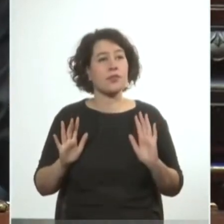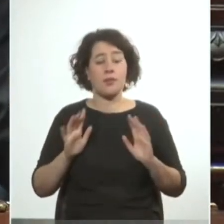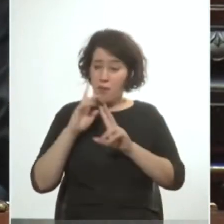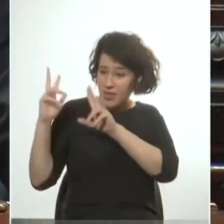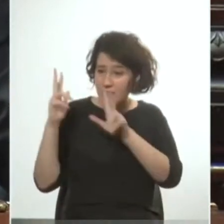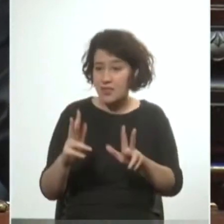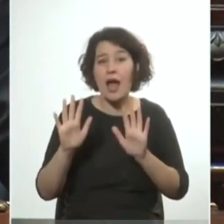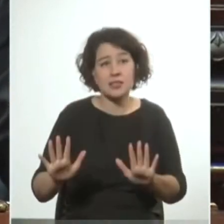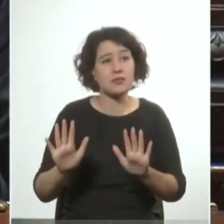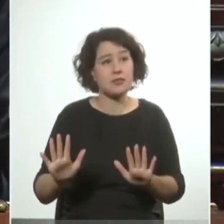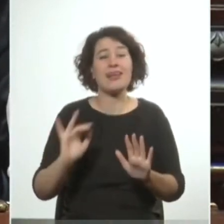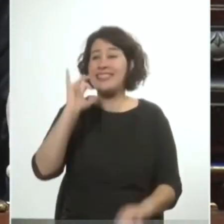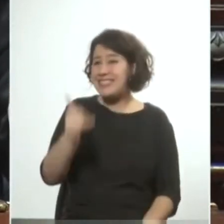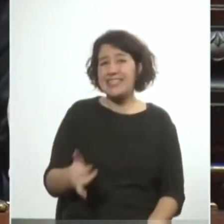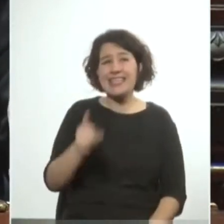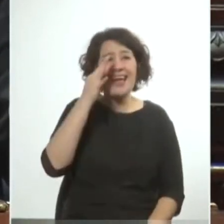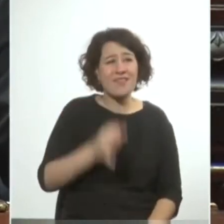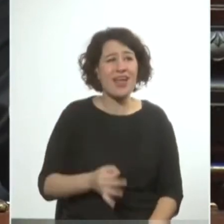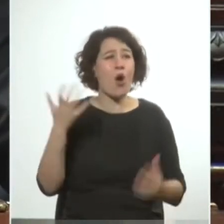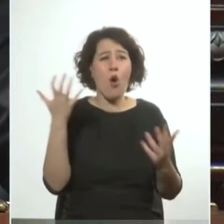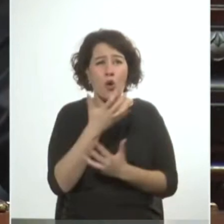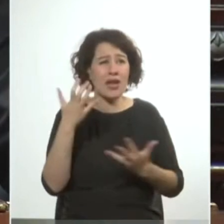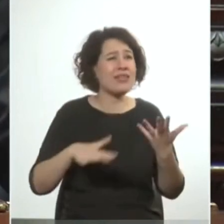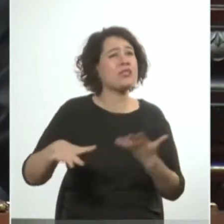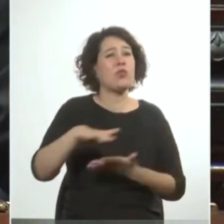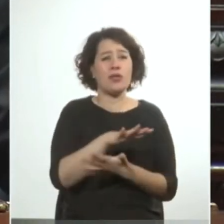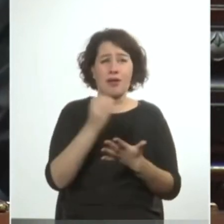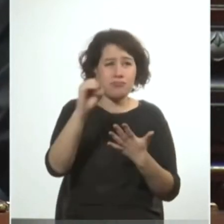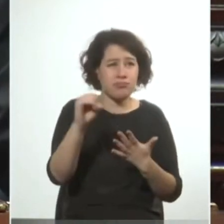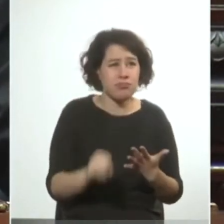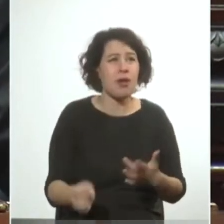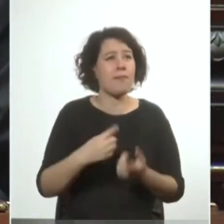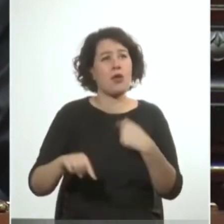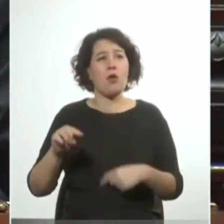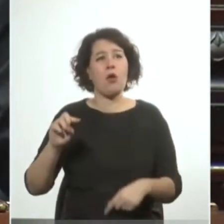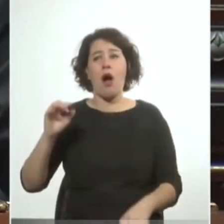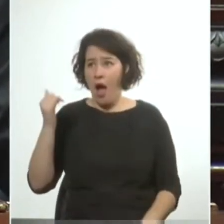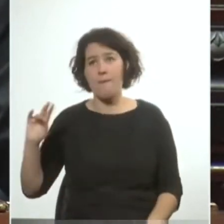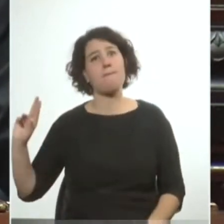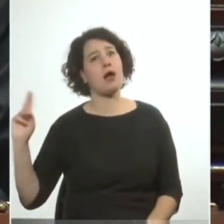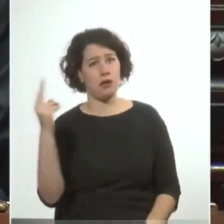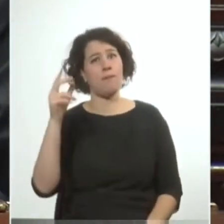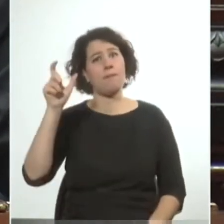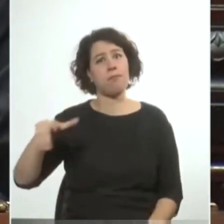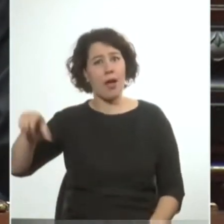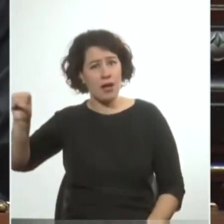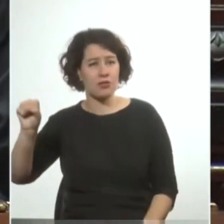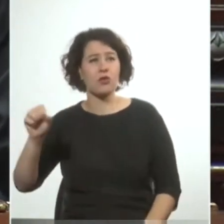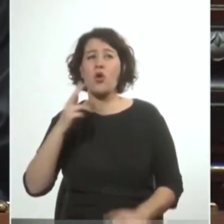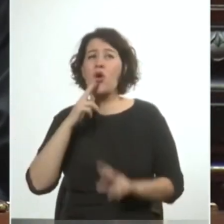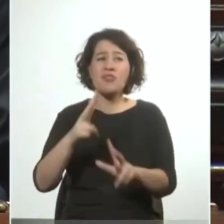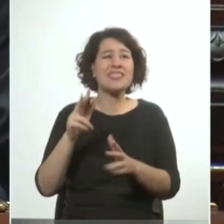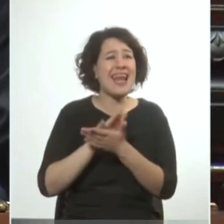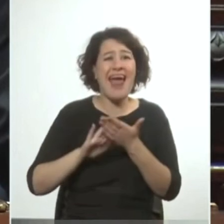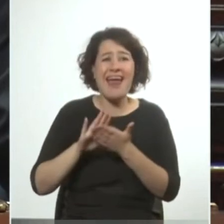cosas como son es verdad que se cometieron las barbaridades que se cometieron pero también hubieron otros muertos no se nombra ni